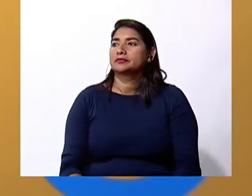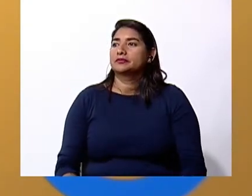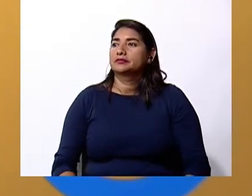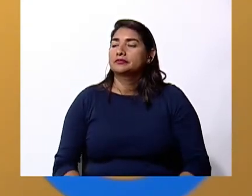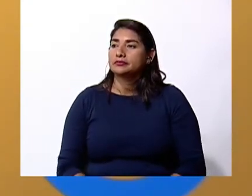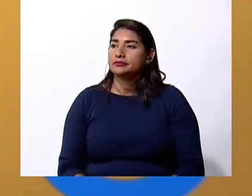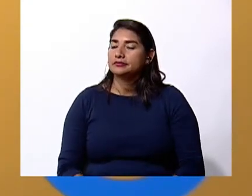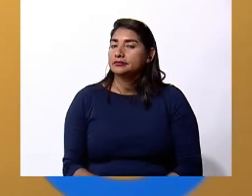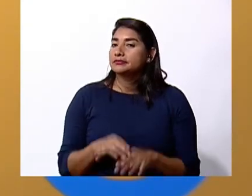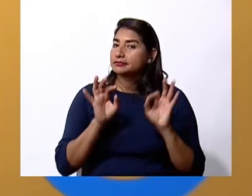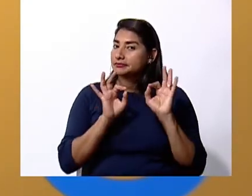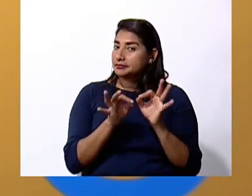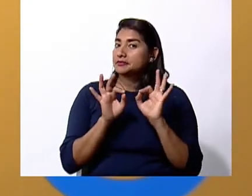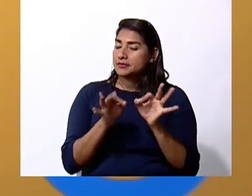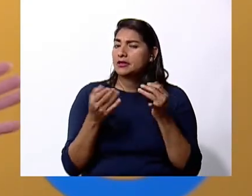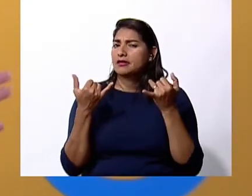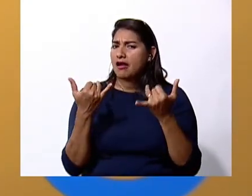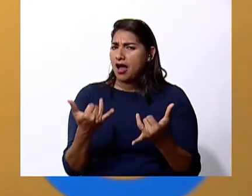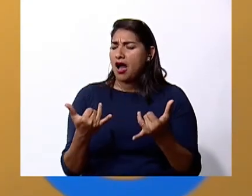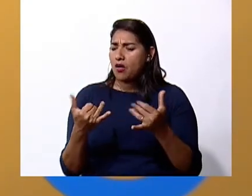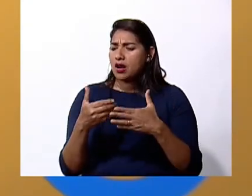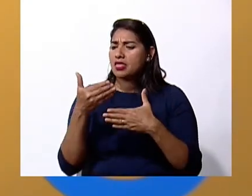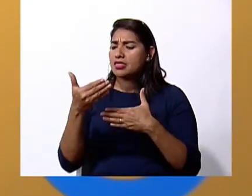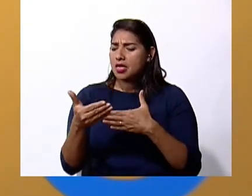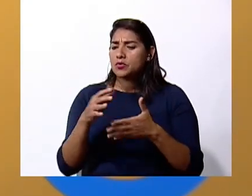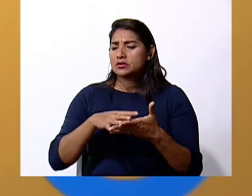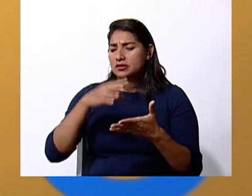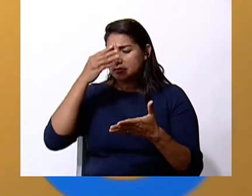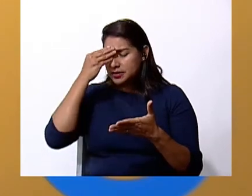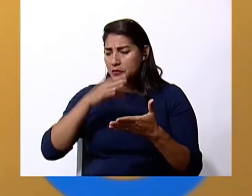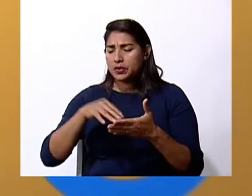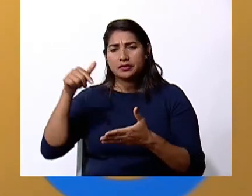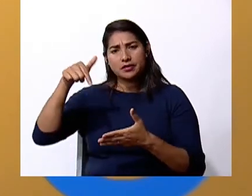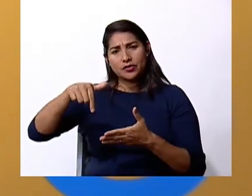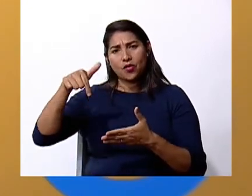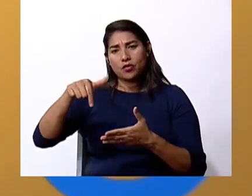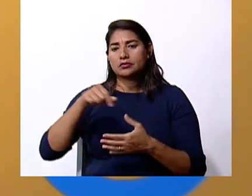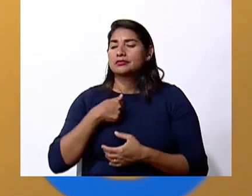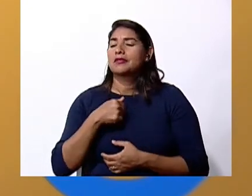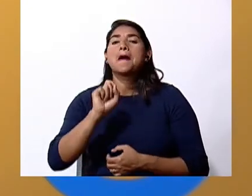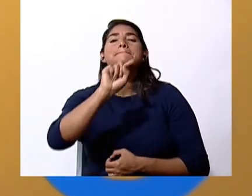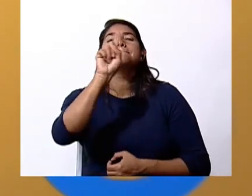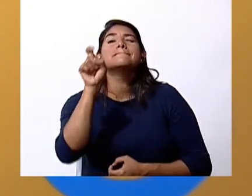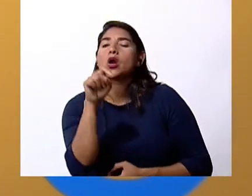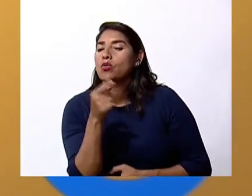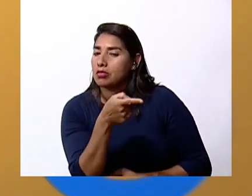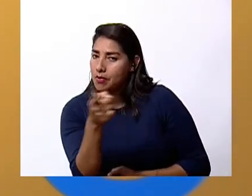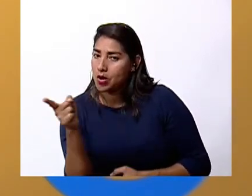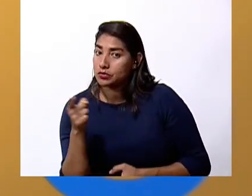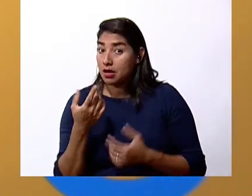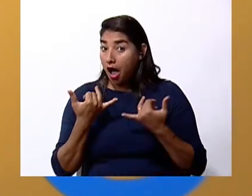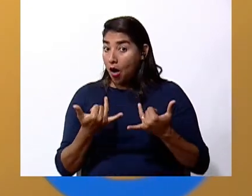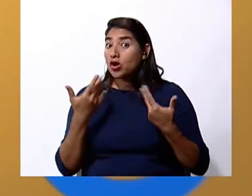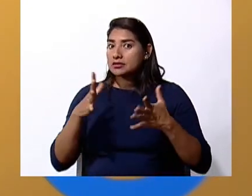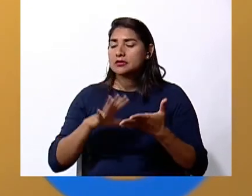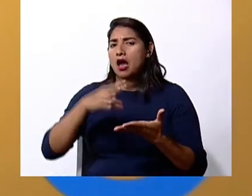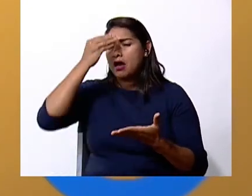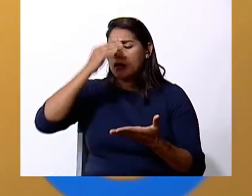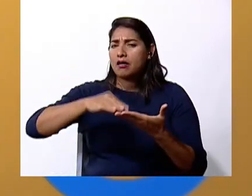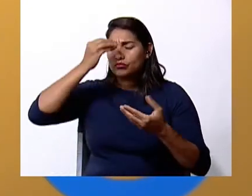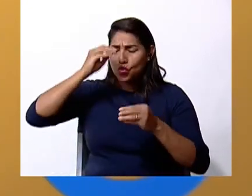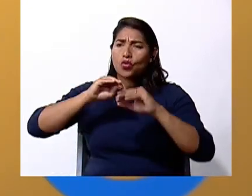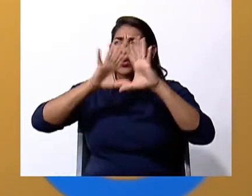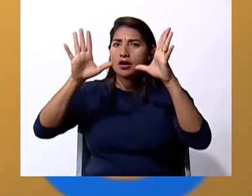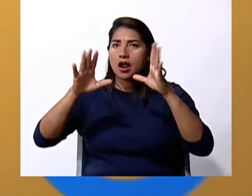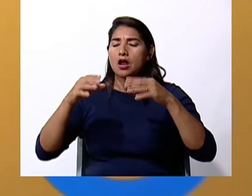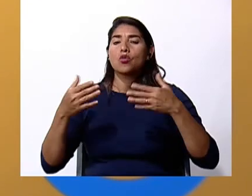muy bien ahora después de lo que hemos visto te pregunto ahora si ya tenés muy claro lo